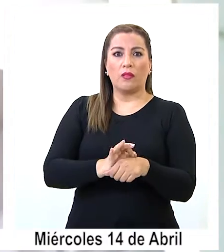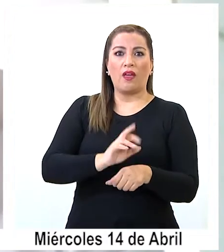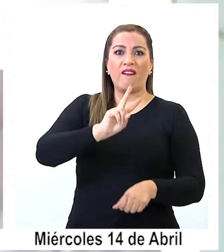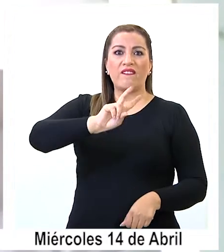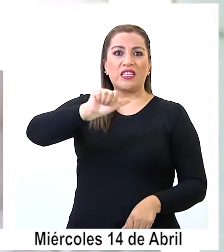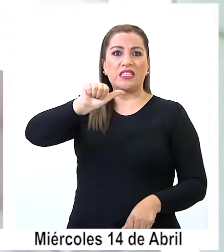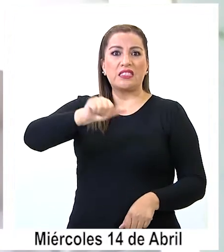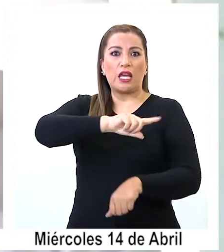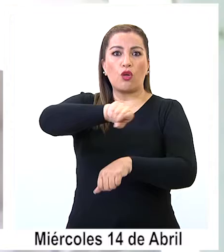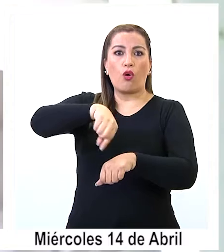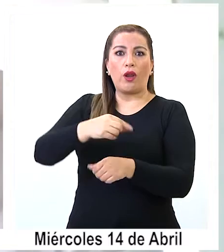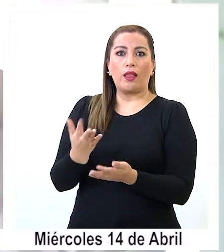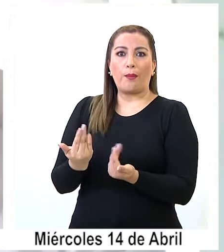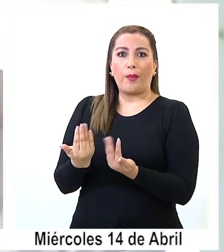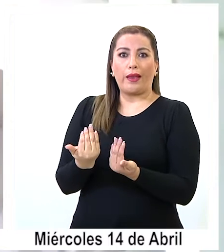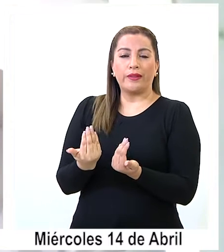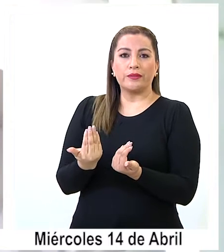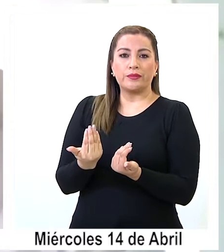26 horas